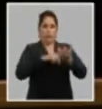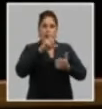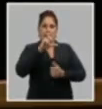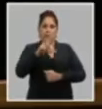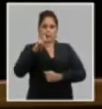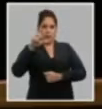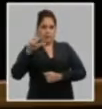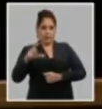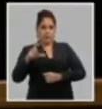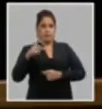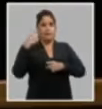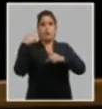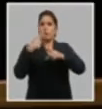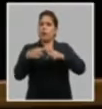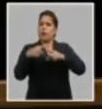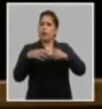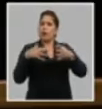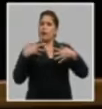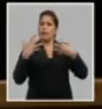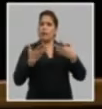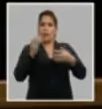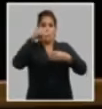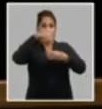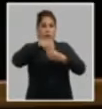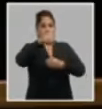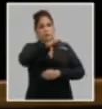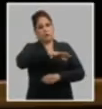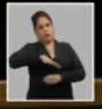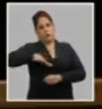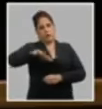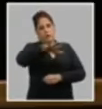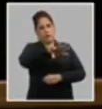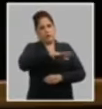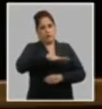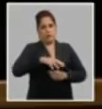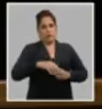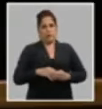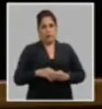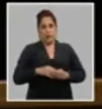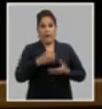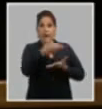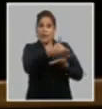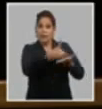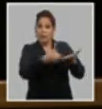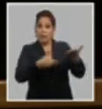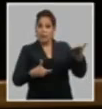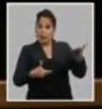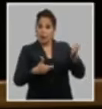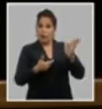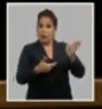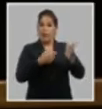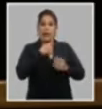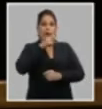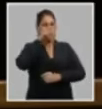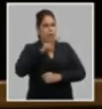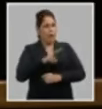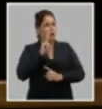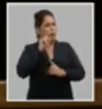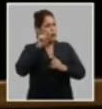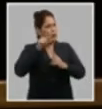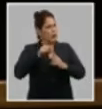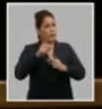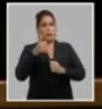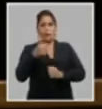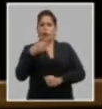partidista y demás actores de la sociedad. El informe central evalúa con objetividad,